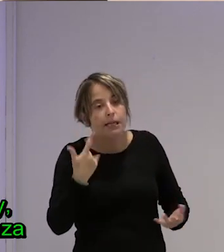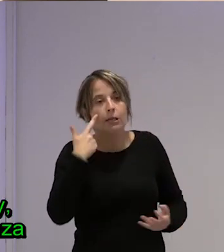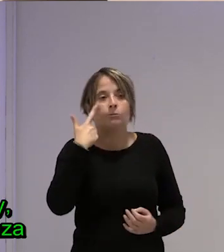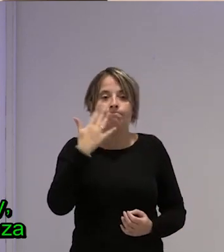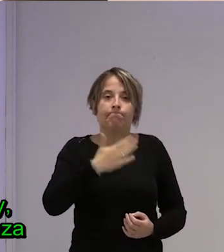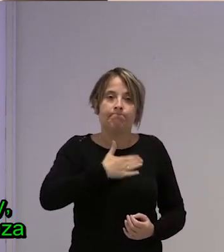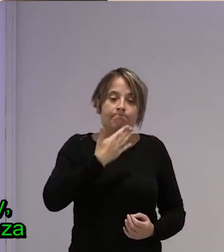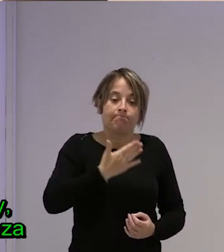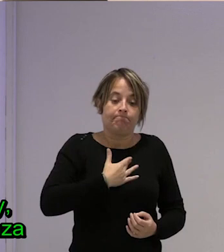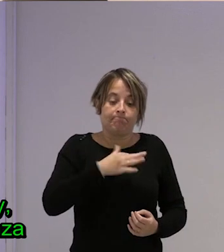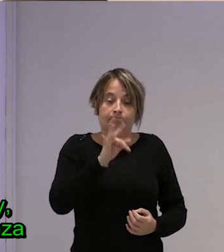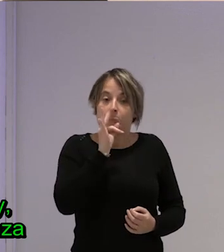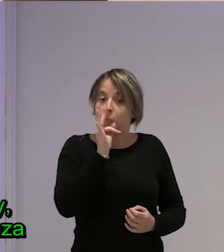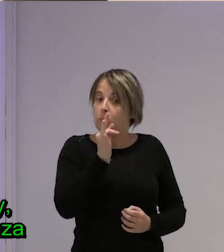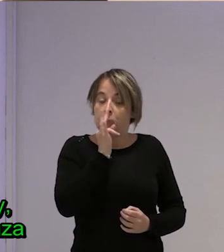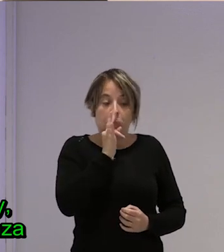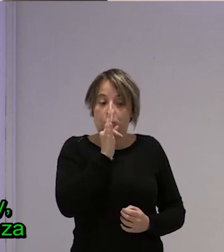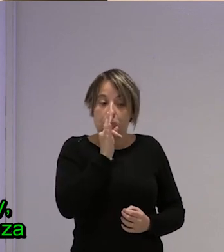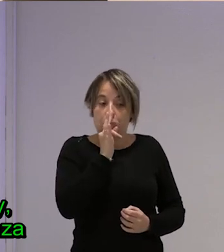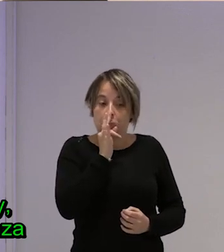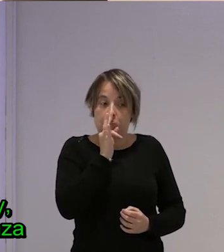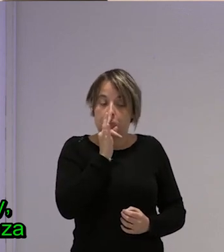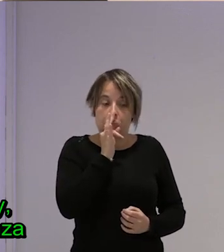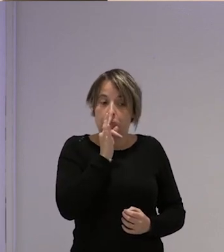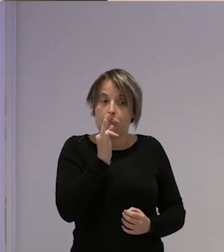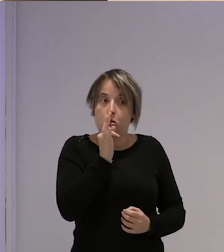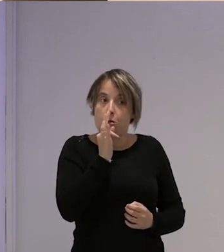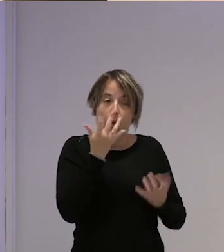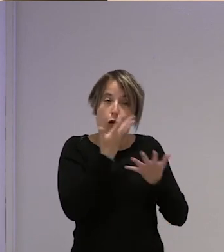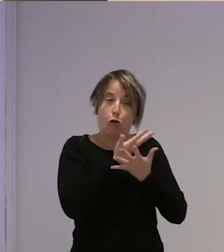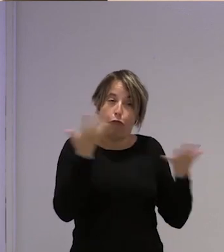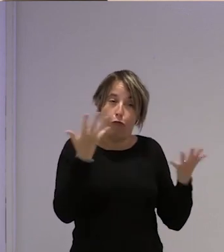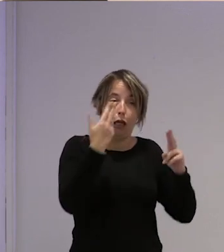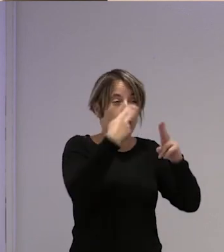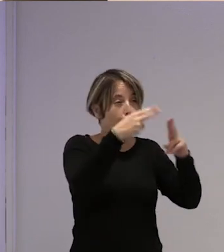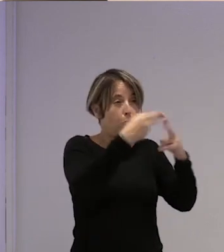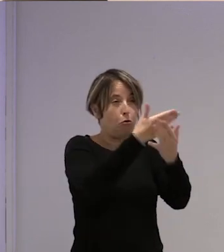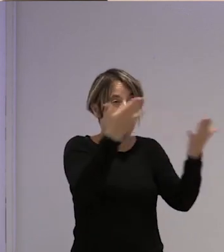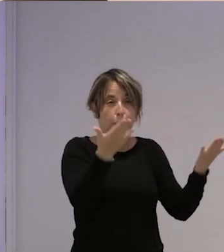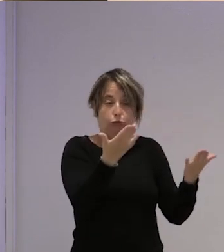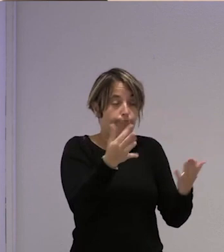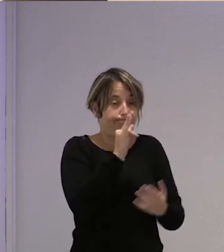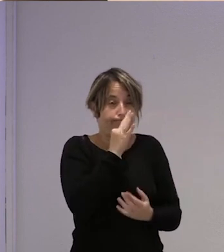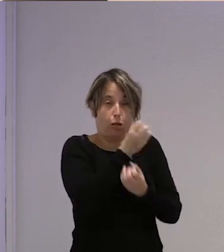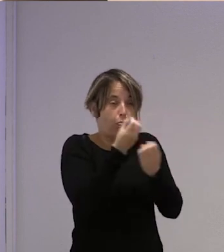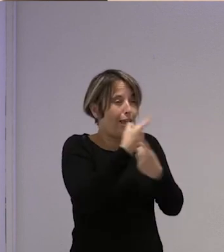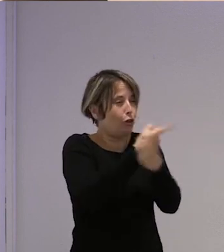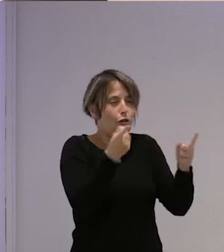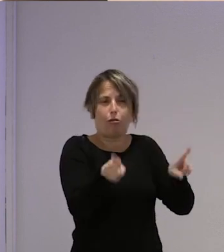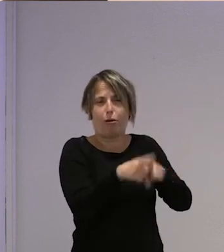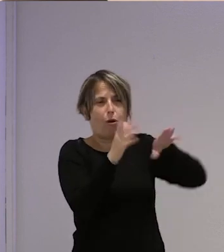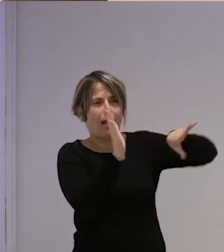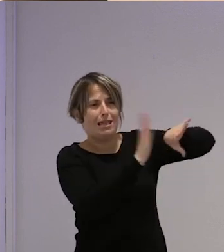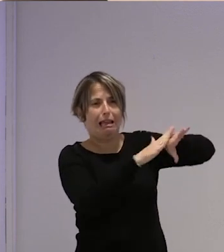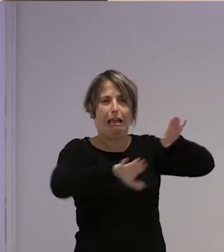a día de hoy podemos decir que tenemos cero confianza en los políticos de este país en todo de izquierda